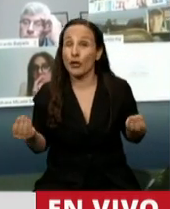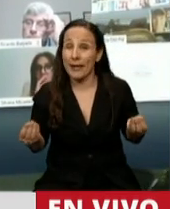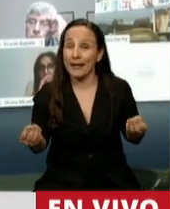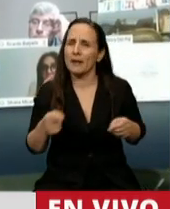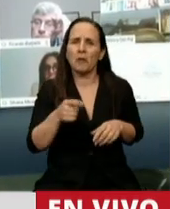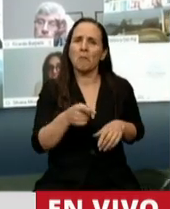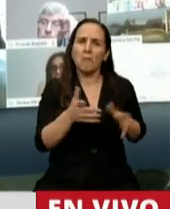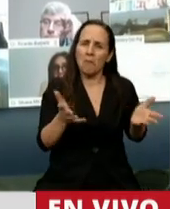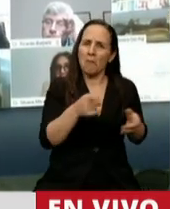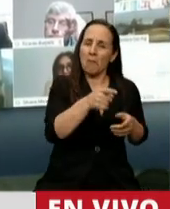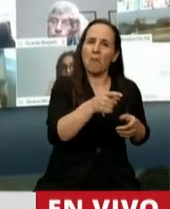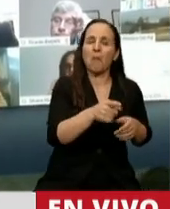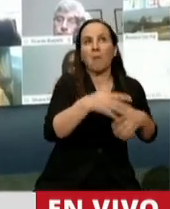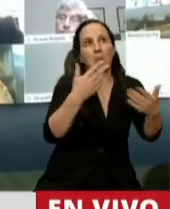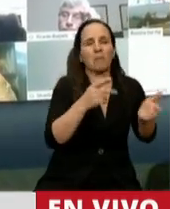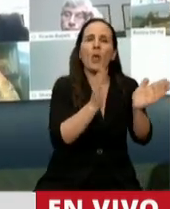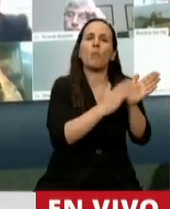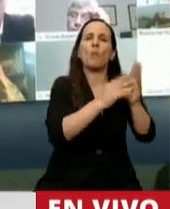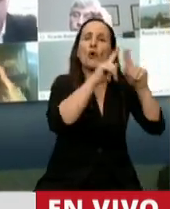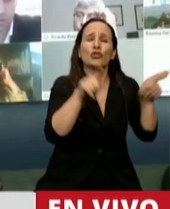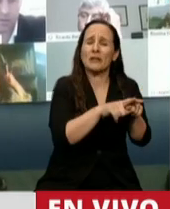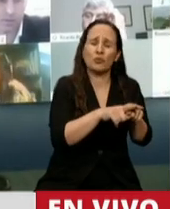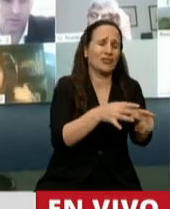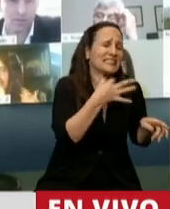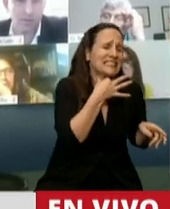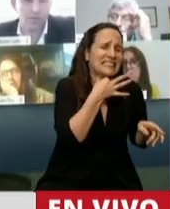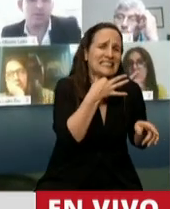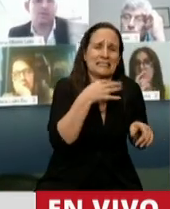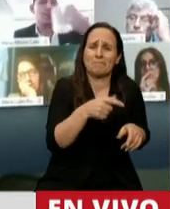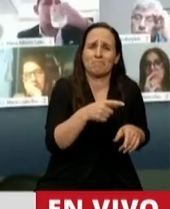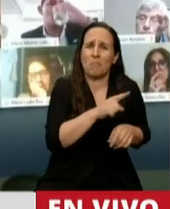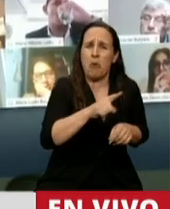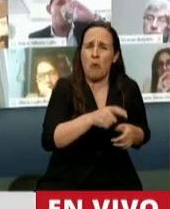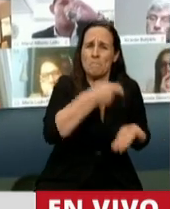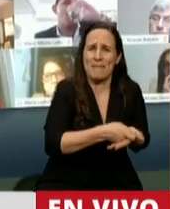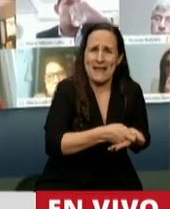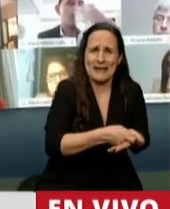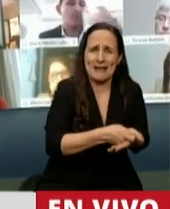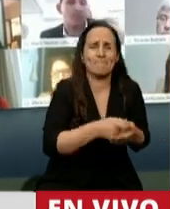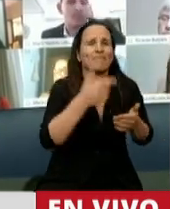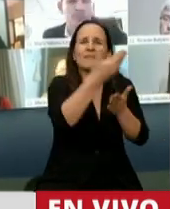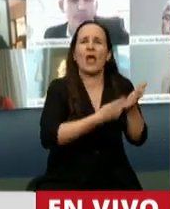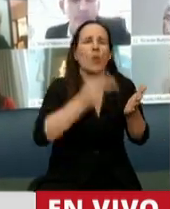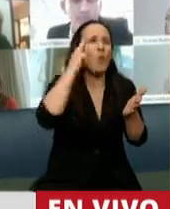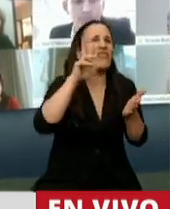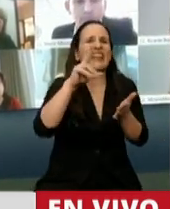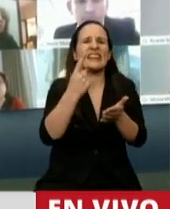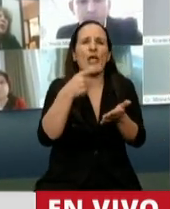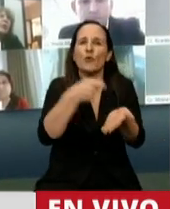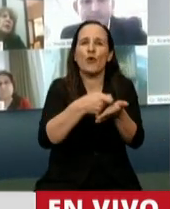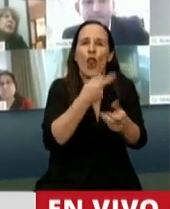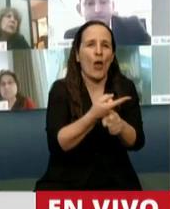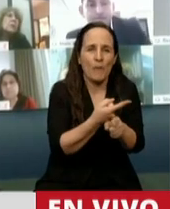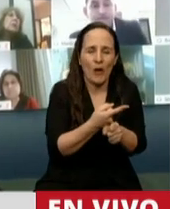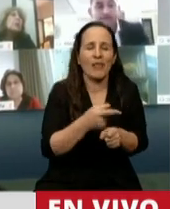contribuyente que no pudo pagar su monotributo, aquel que no pudo pagar los aportes del formulario 931, aquel que no pudo